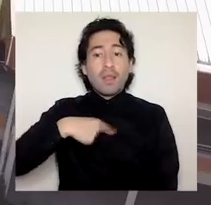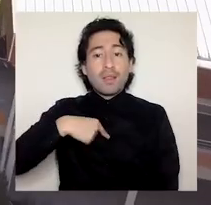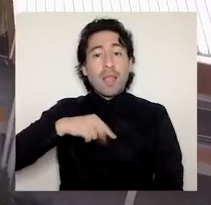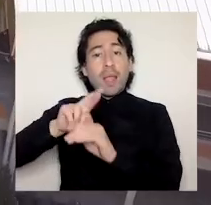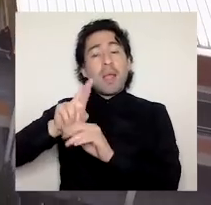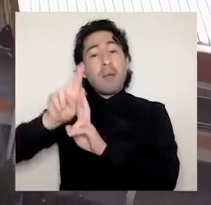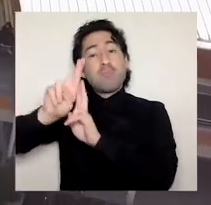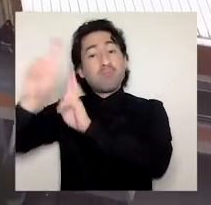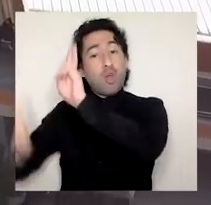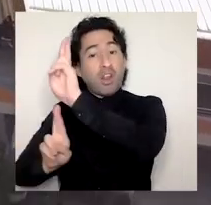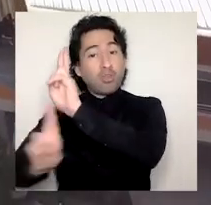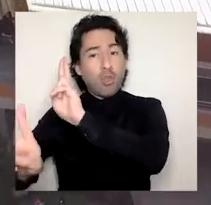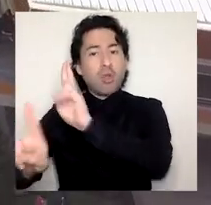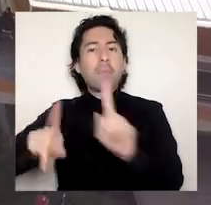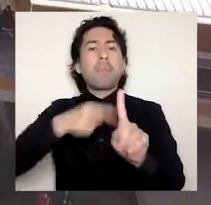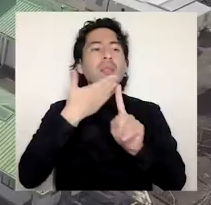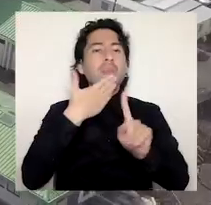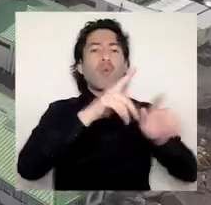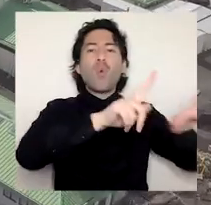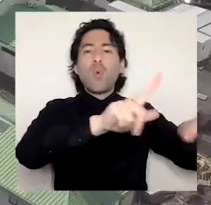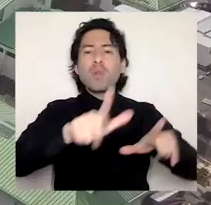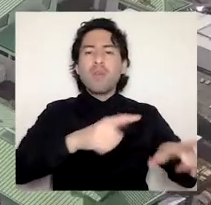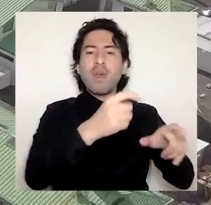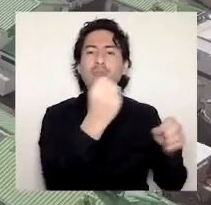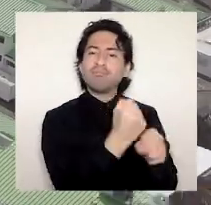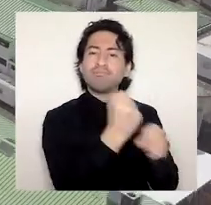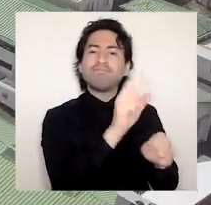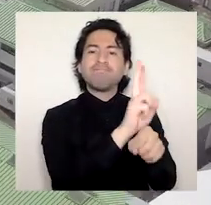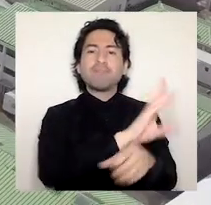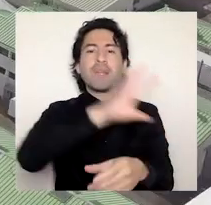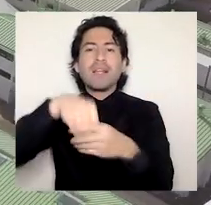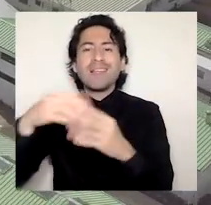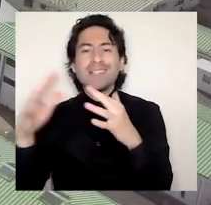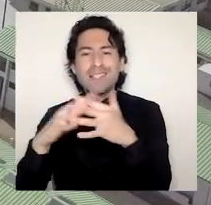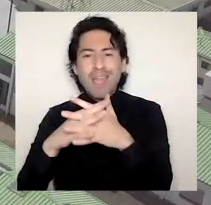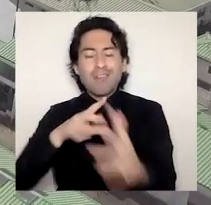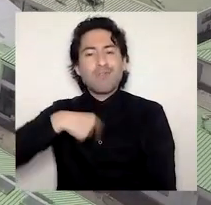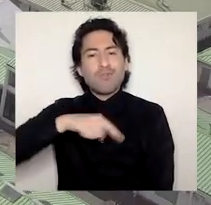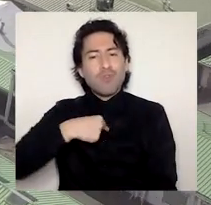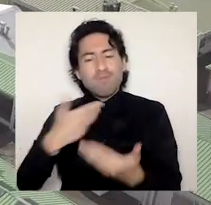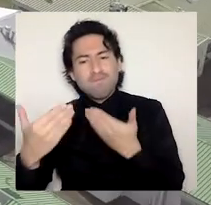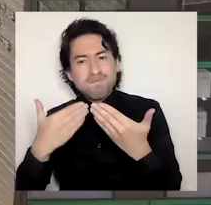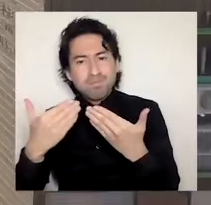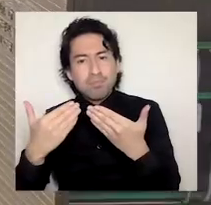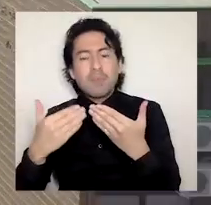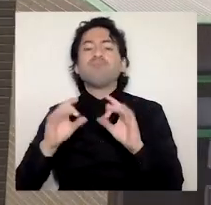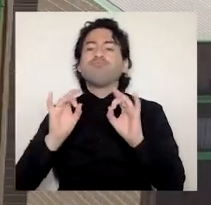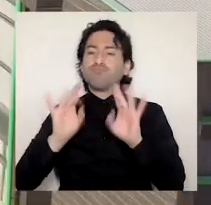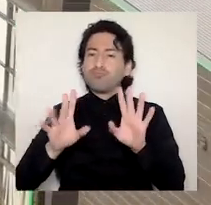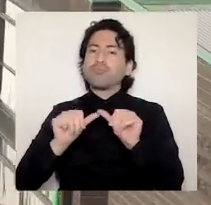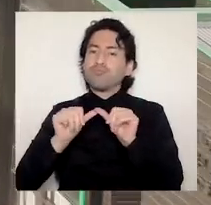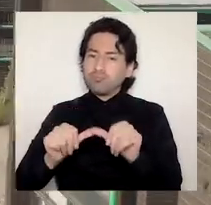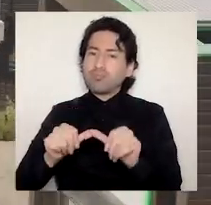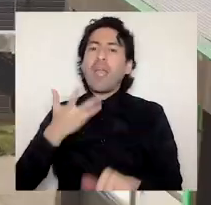que desarrollan sus actividades en la sede Chillán, hemos sostenido nuestra presencia durante este periodo, generando